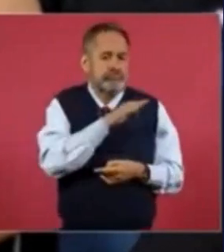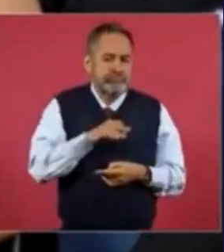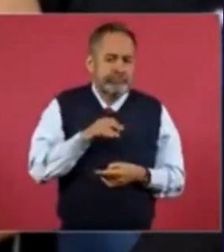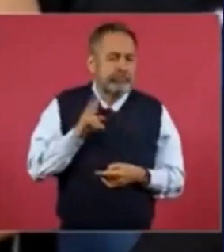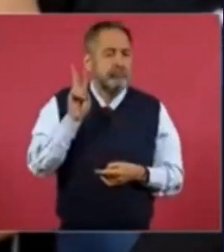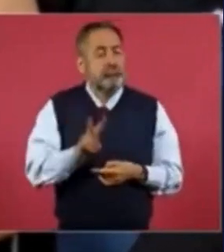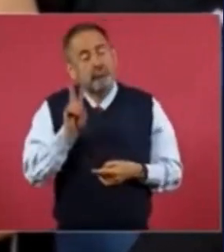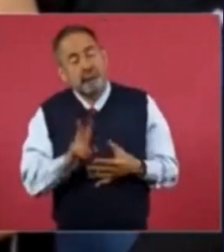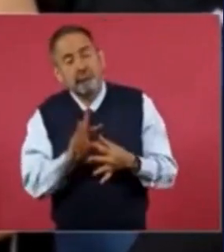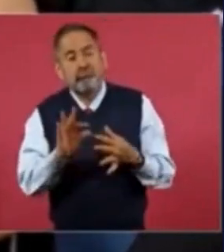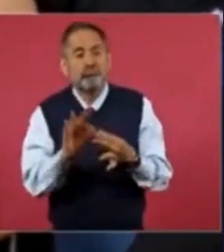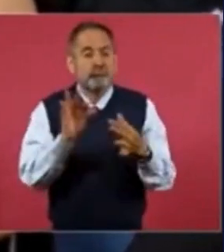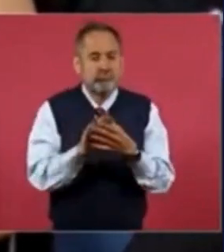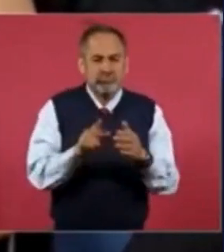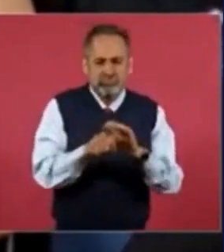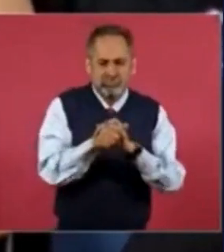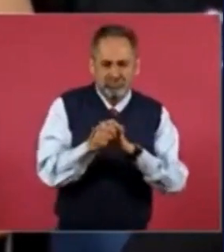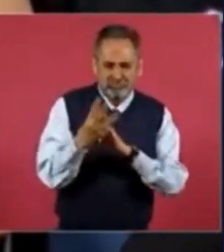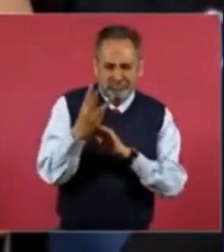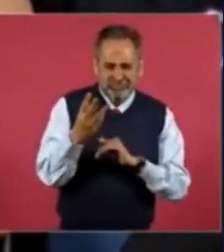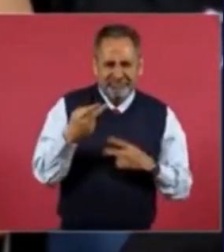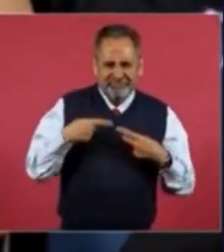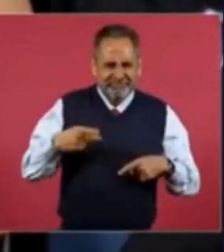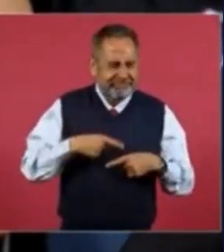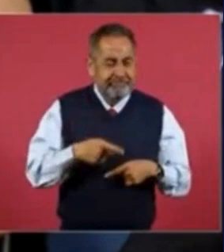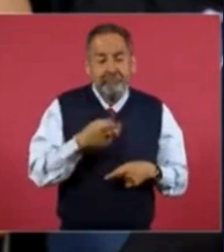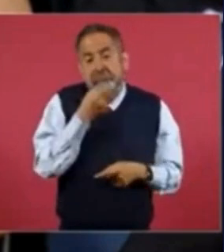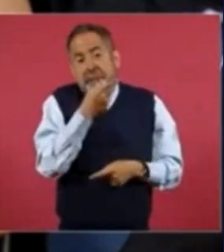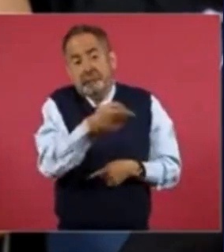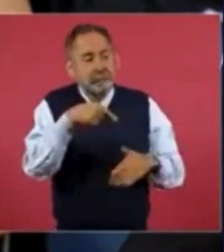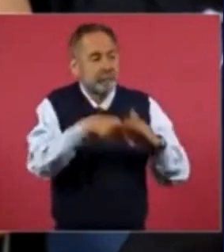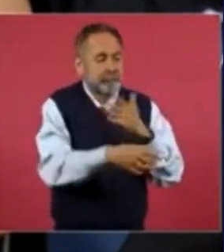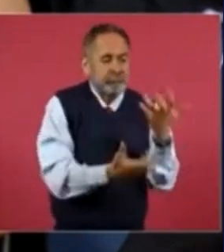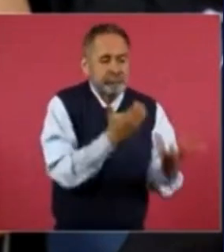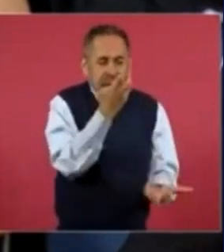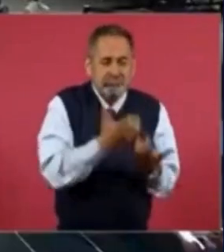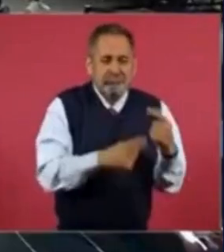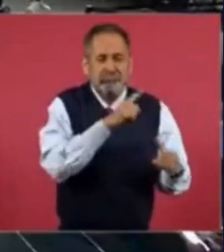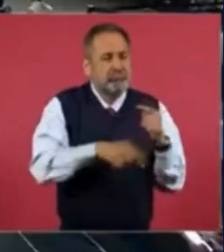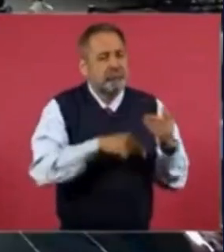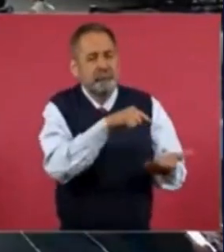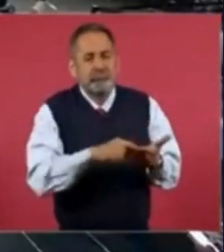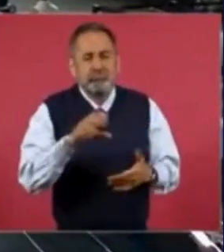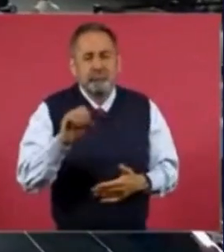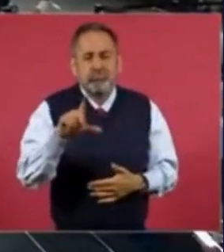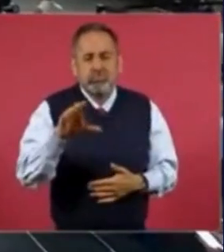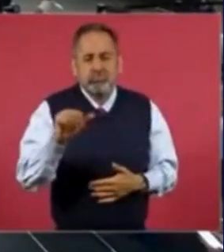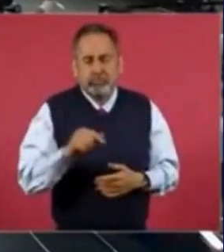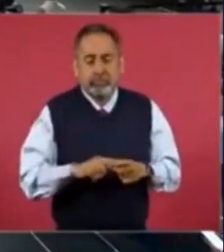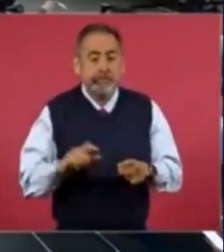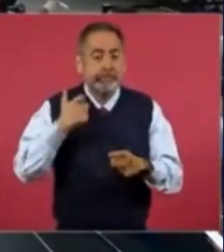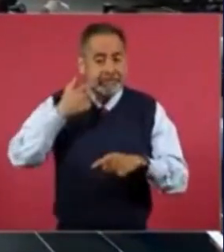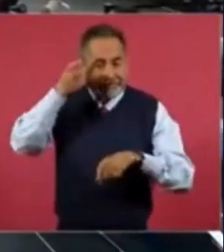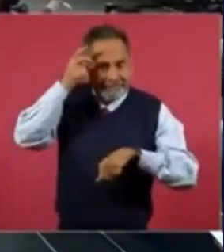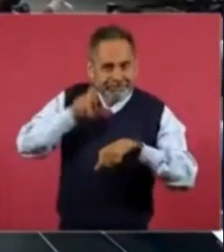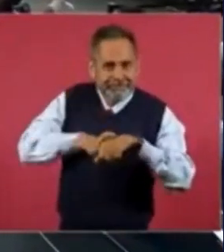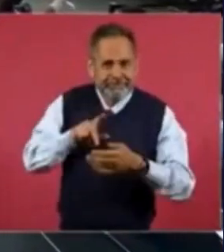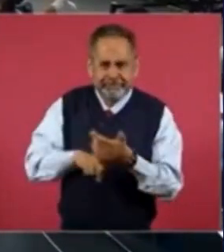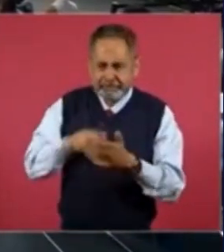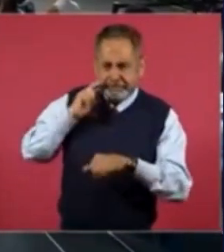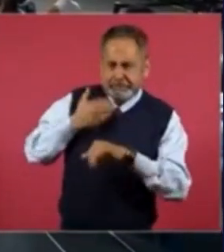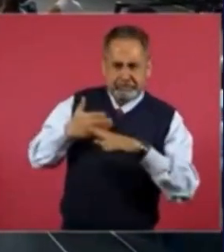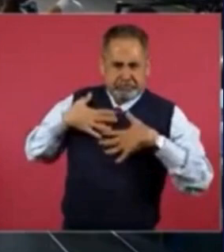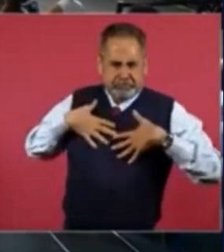respecta a la reforma del Poder Judicial. López Obrador reiteró que las decisiones de México deben tomarse dentro del país,